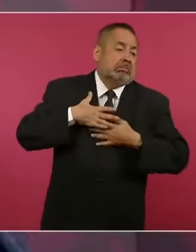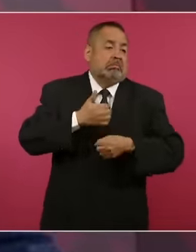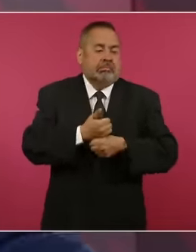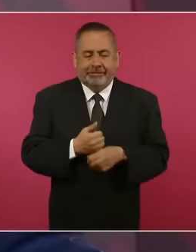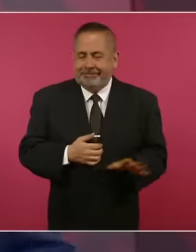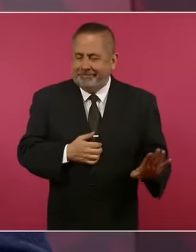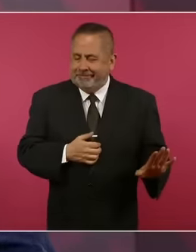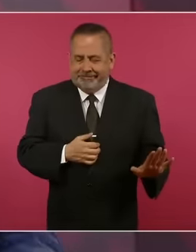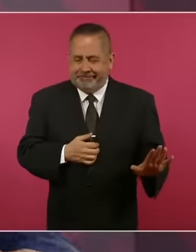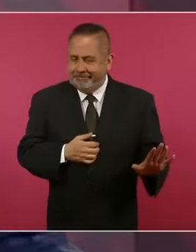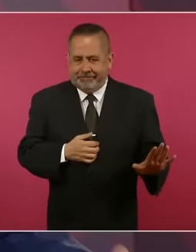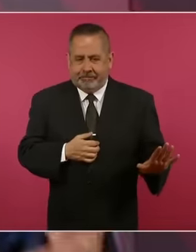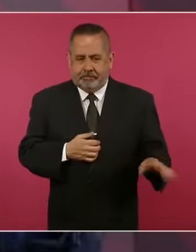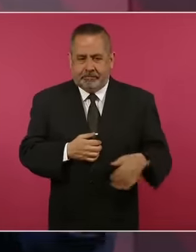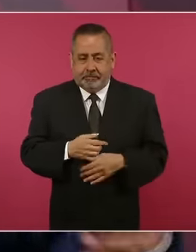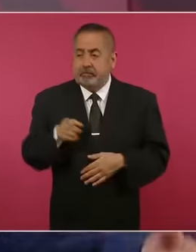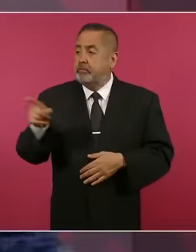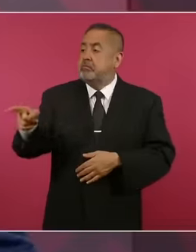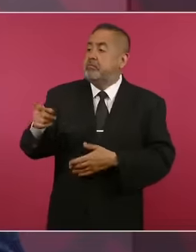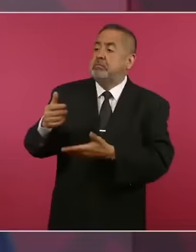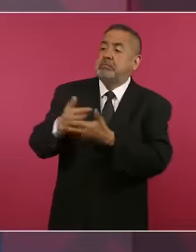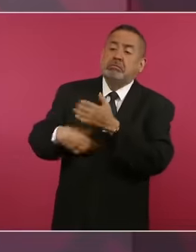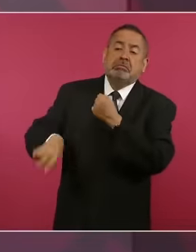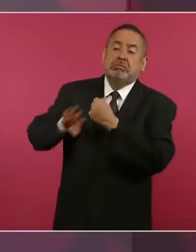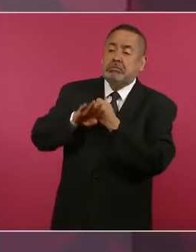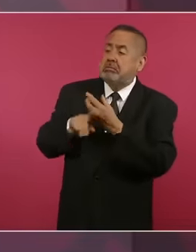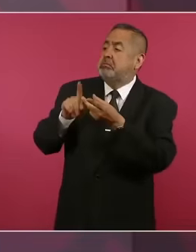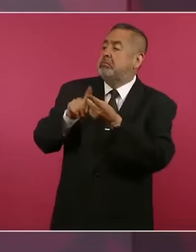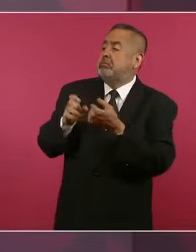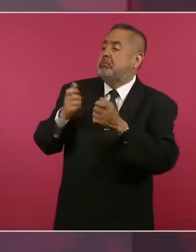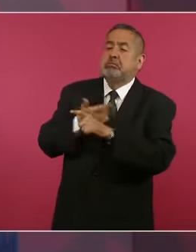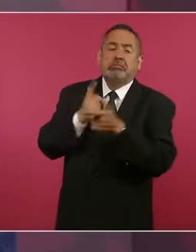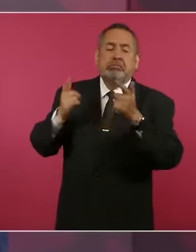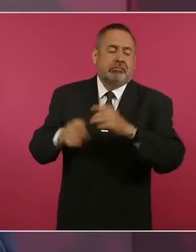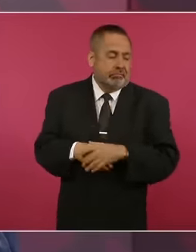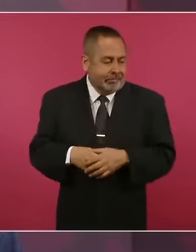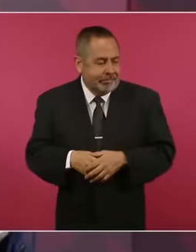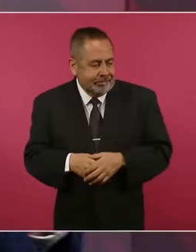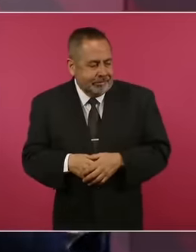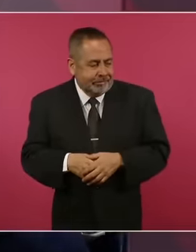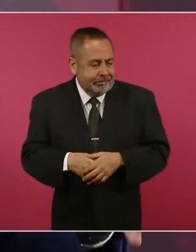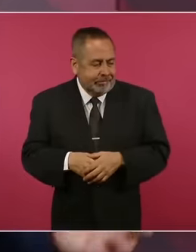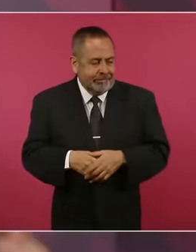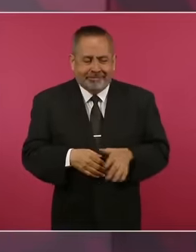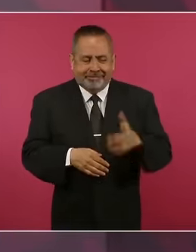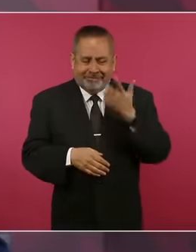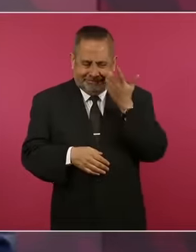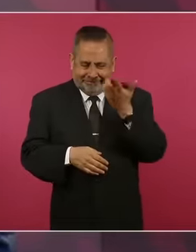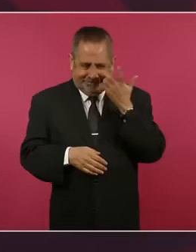estamos persiguiendo dónde están las libertades, qué es lo que quieren,